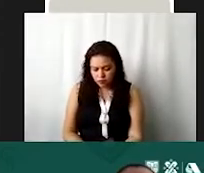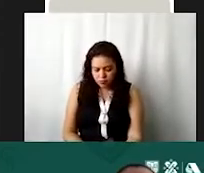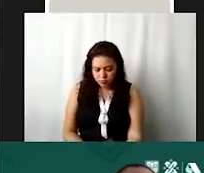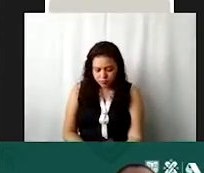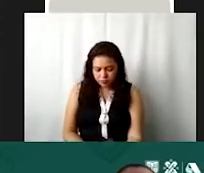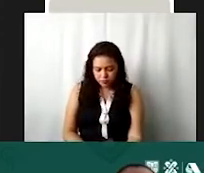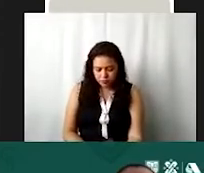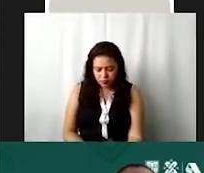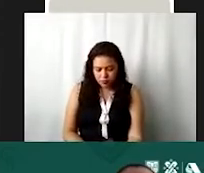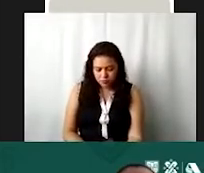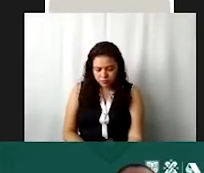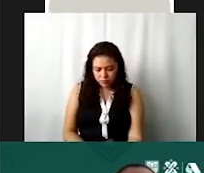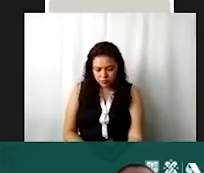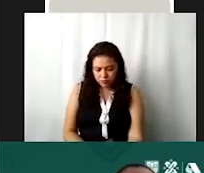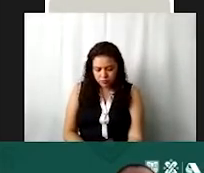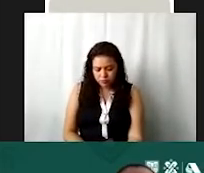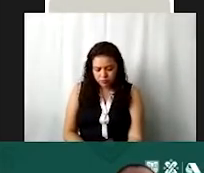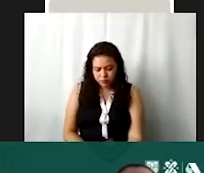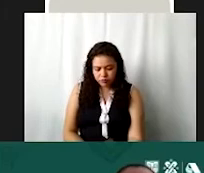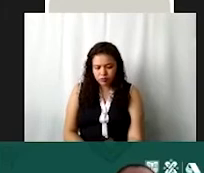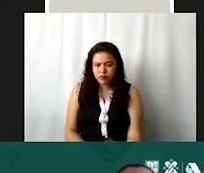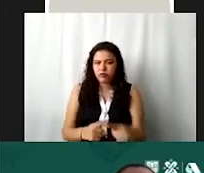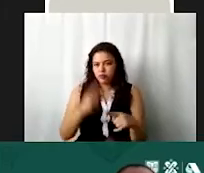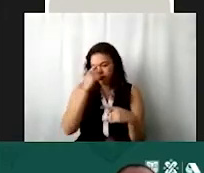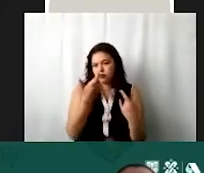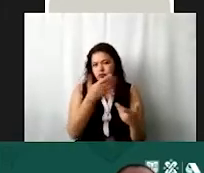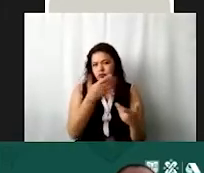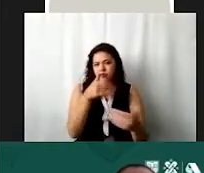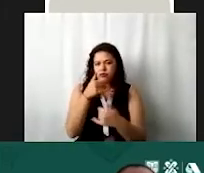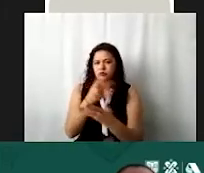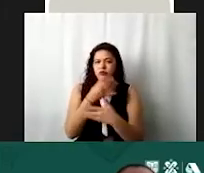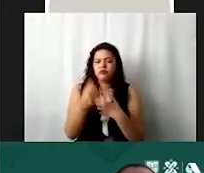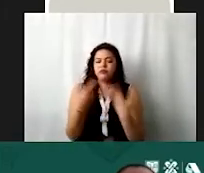agregamos ventas para llegarse de recursos nuestro proyecto se llama